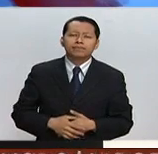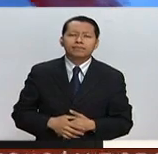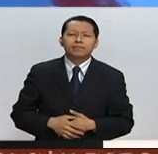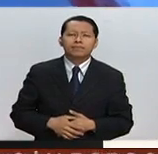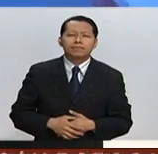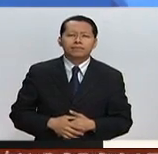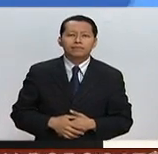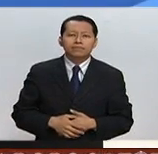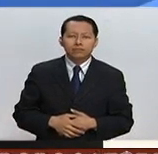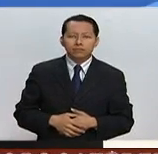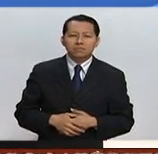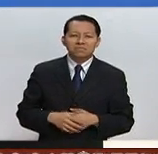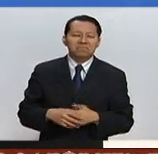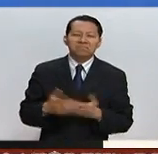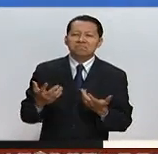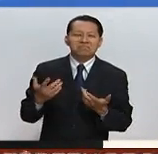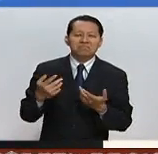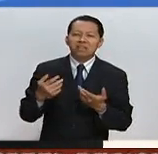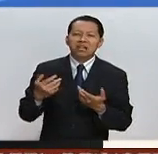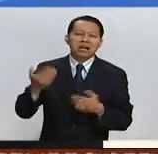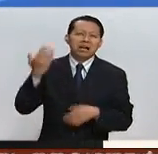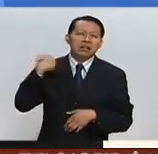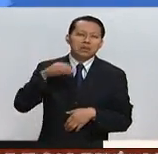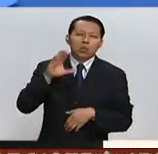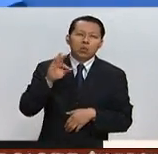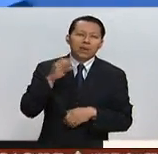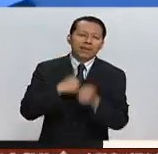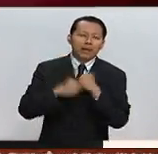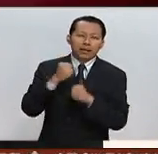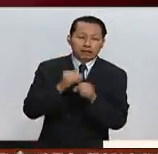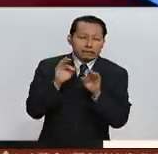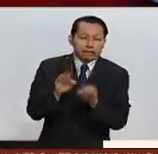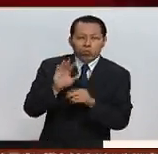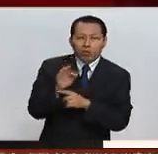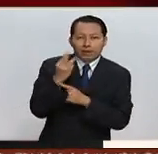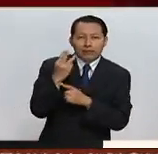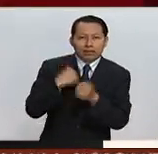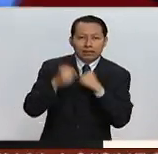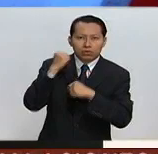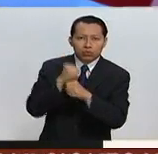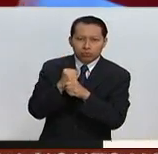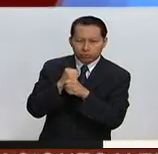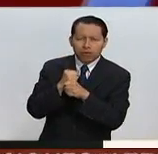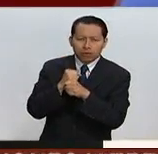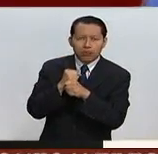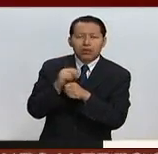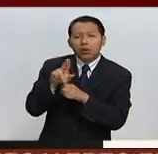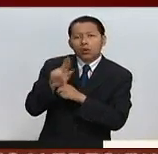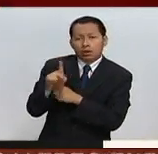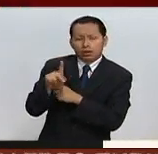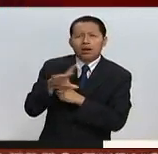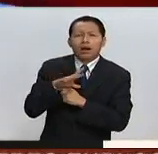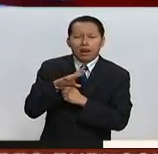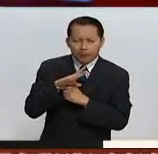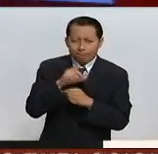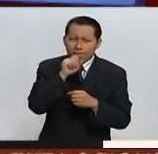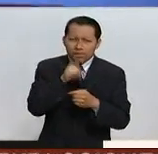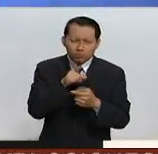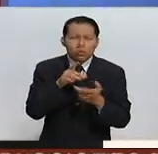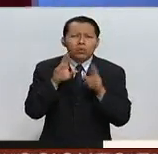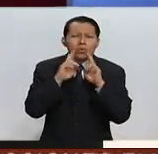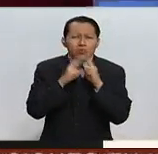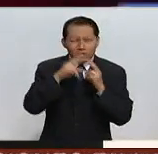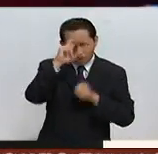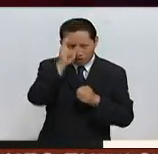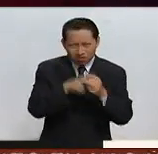Y es que hace más de 40 años, justamente 43 para ser precisos, que Reino Unido forma parte de un bloqueo europeo. Estas son las razones por